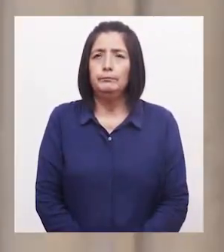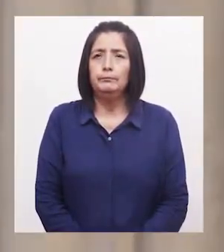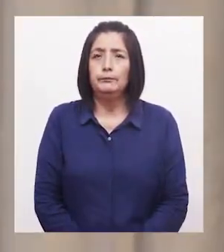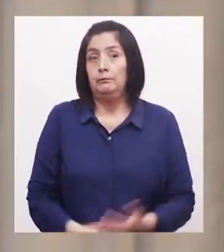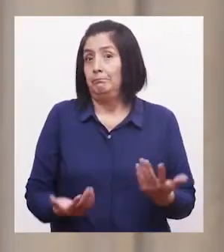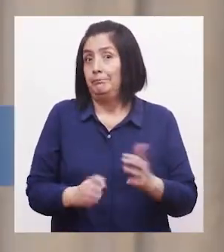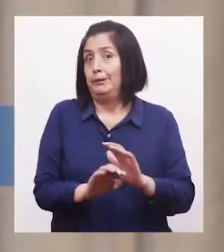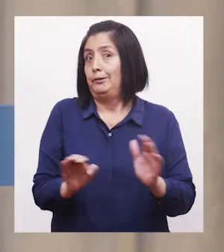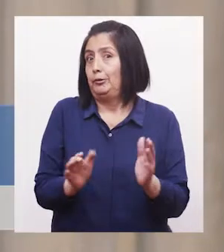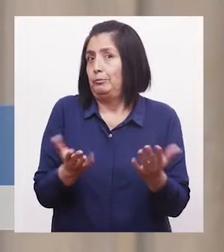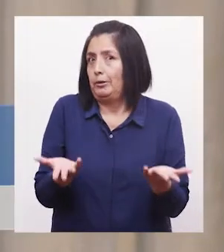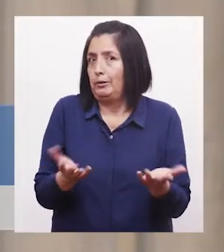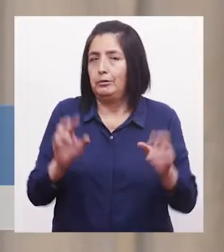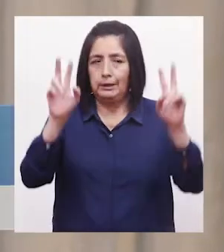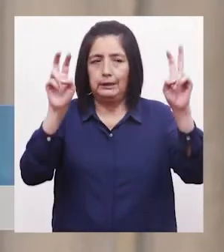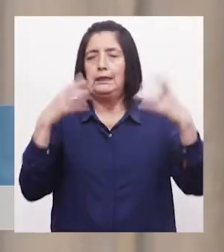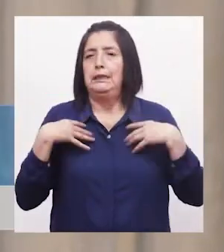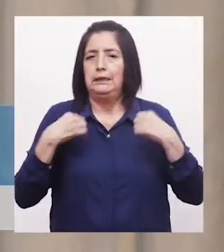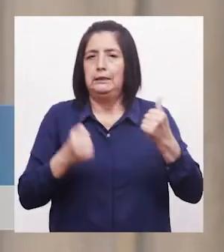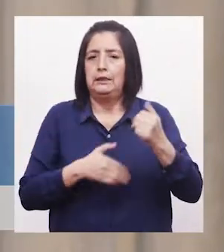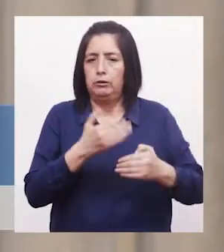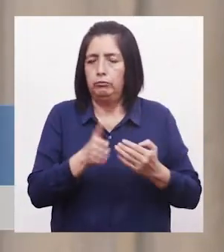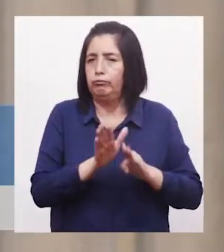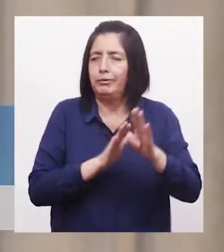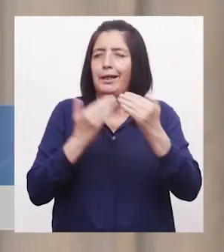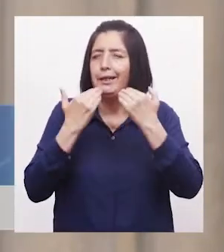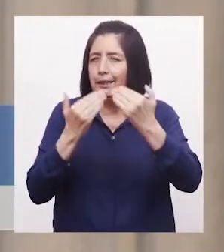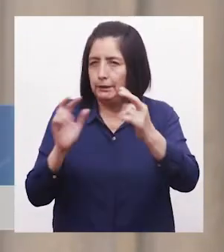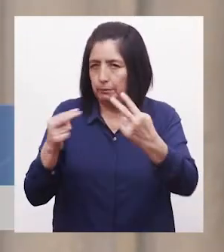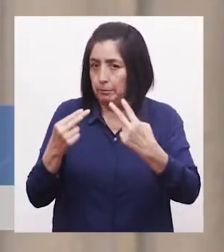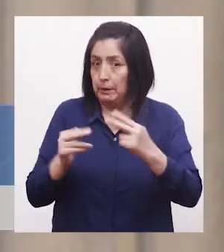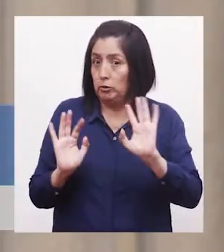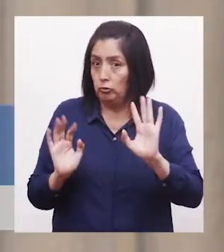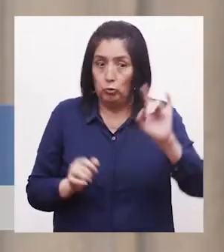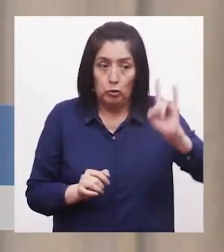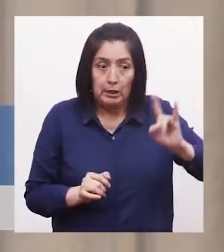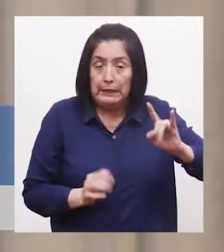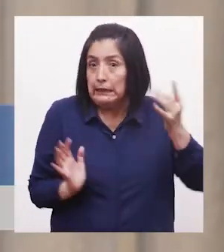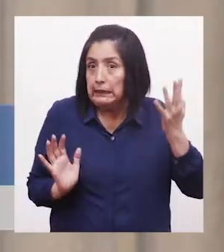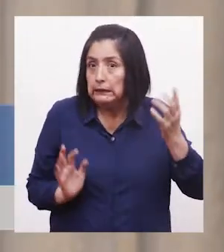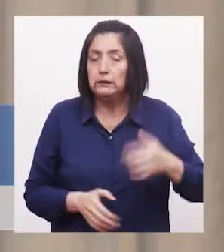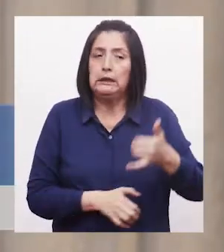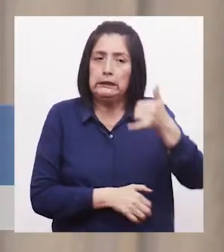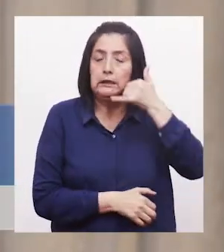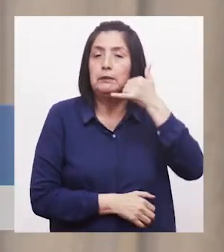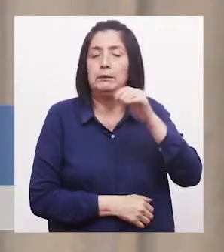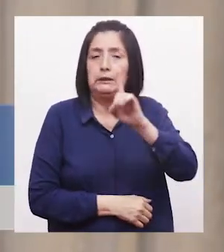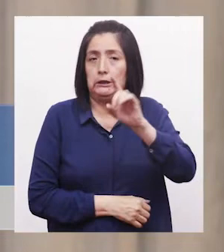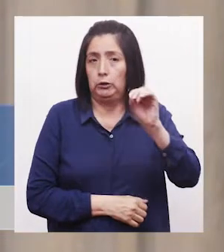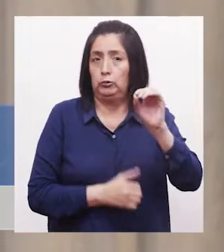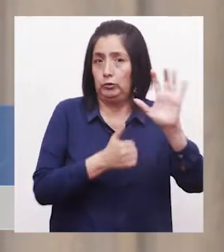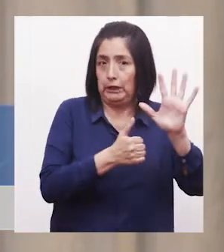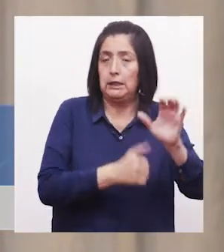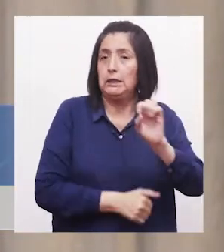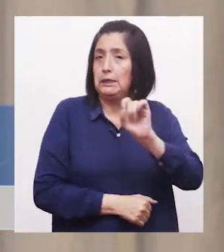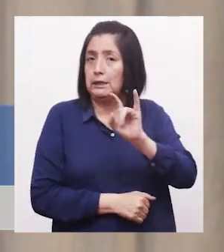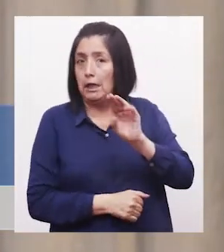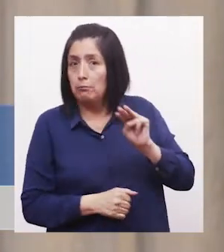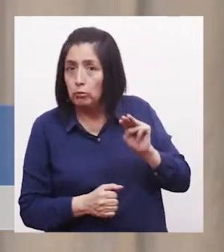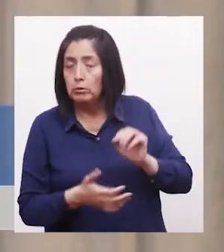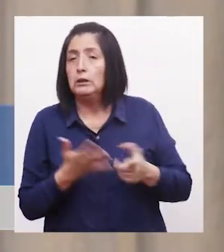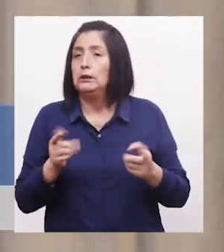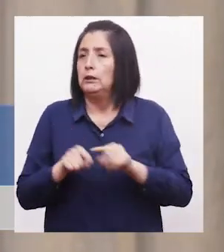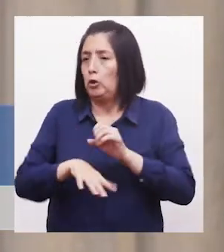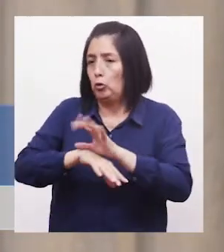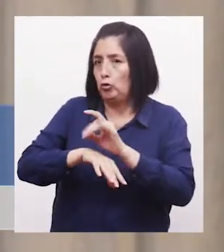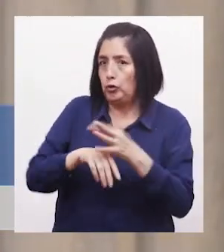Y eso fue todo por hoy en Salud en Acción Gracias por acompañarnos Y no olvide que si está en una emergencia médica Puede comunicarse al 106, al SAMU MinSA Recuerde